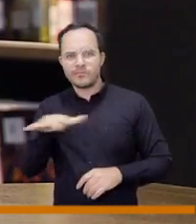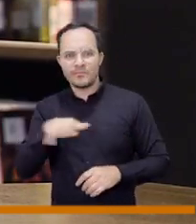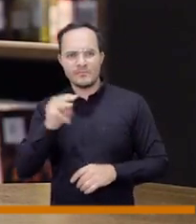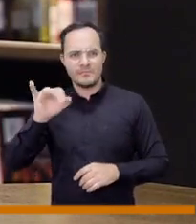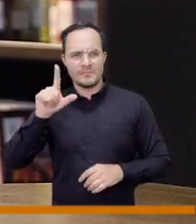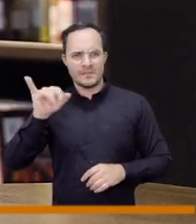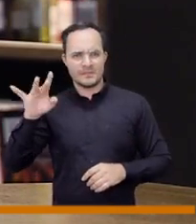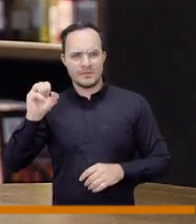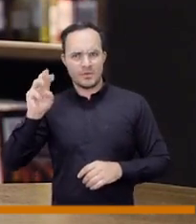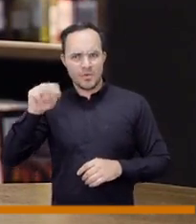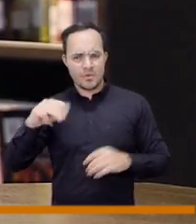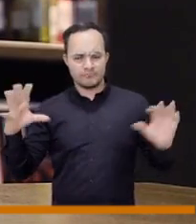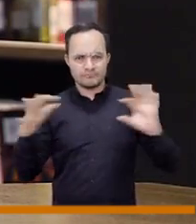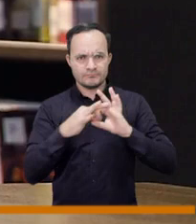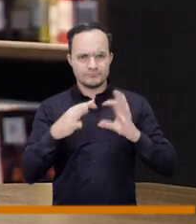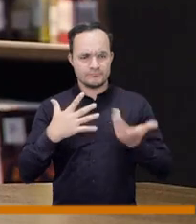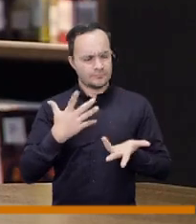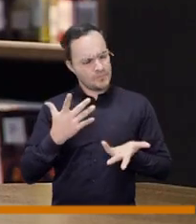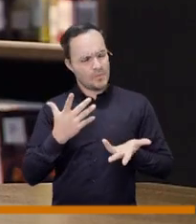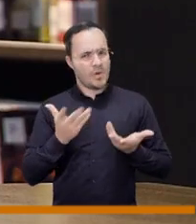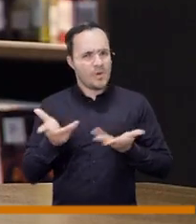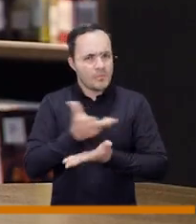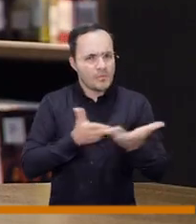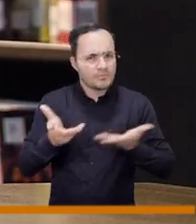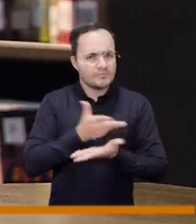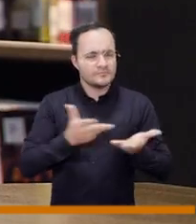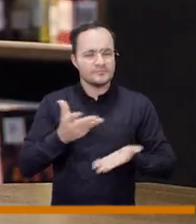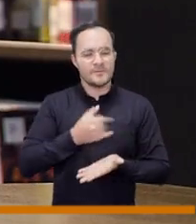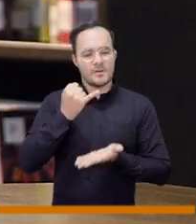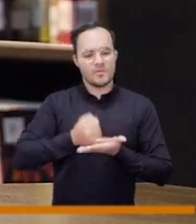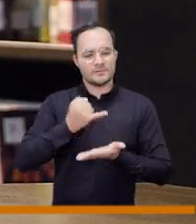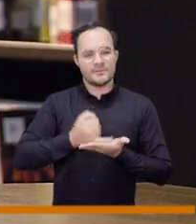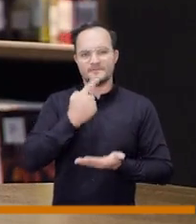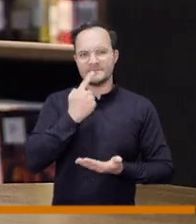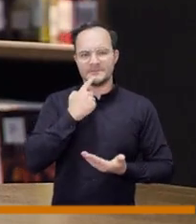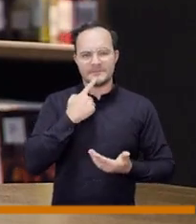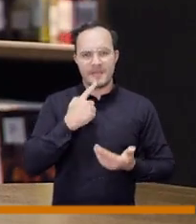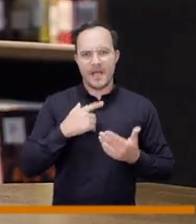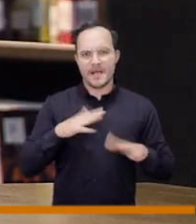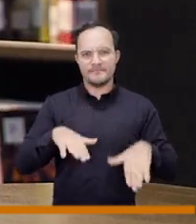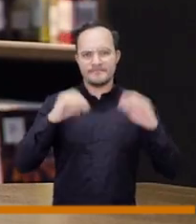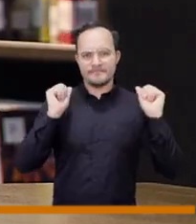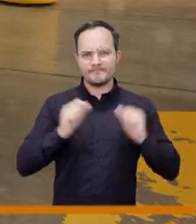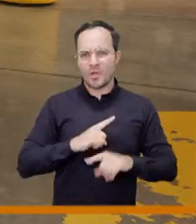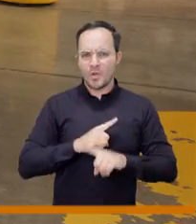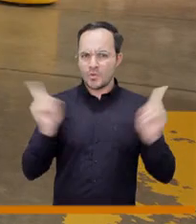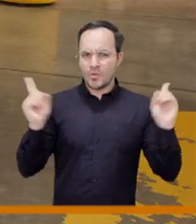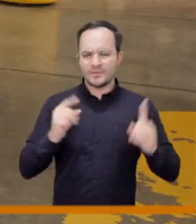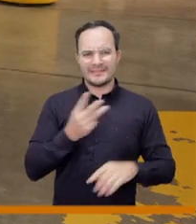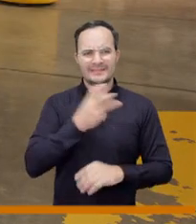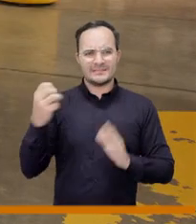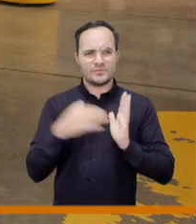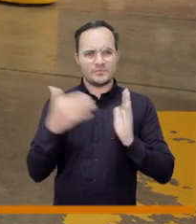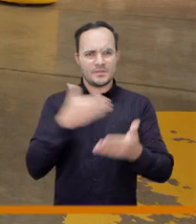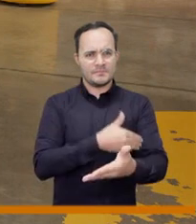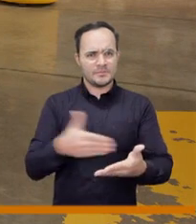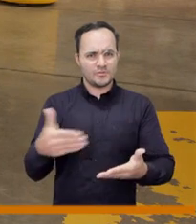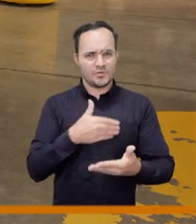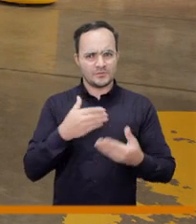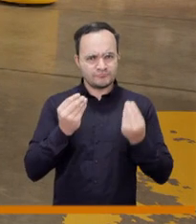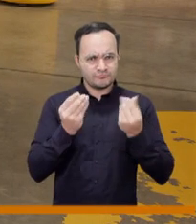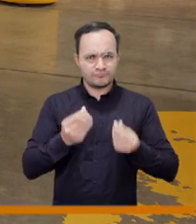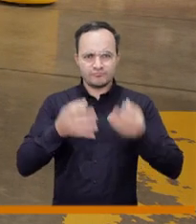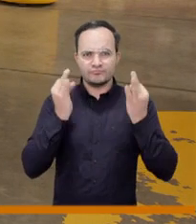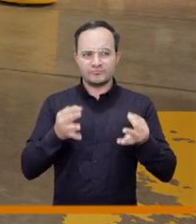milicon desde el 2014 en la junta directiva de epm hemos decidido no entregar 300